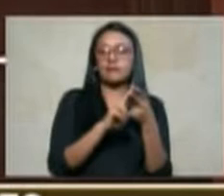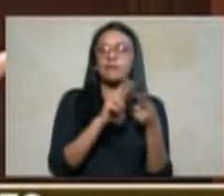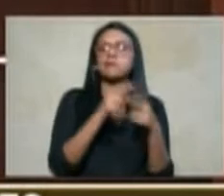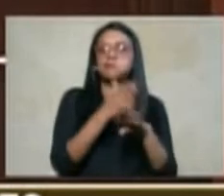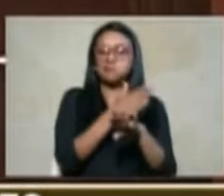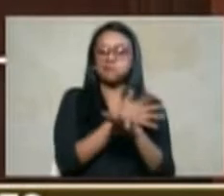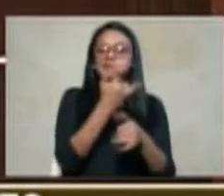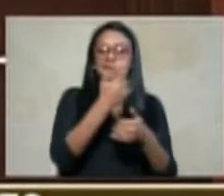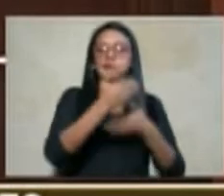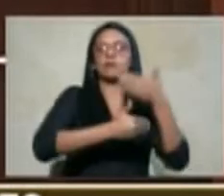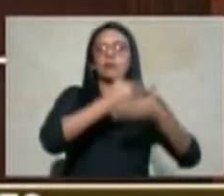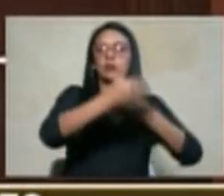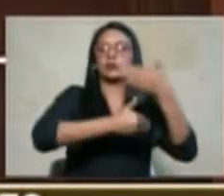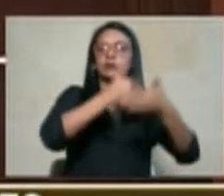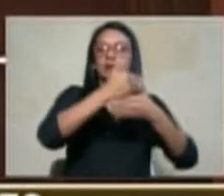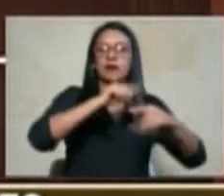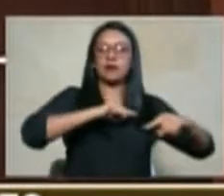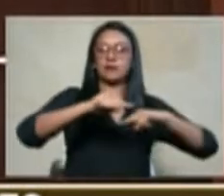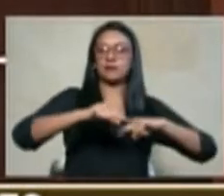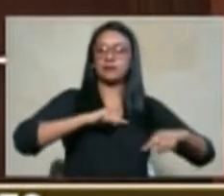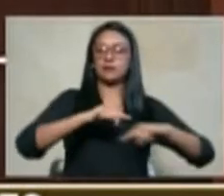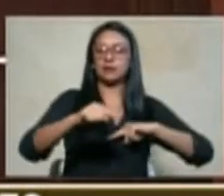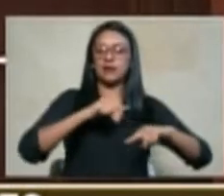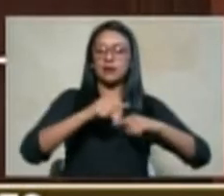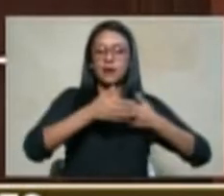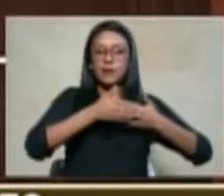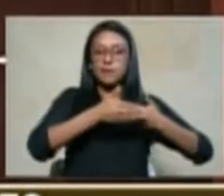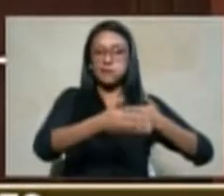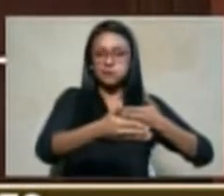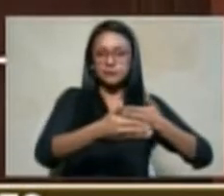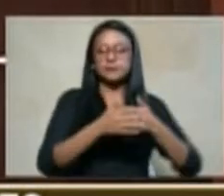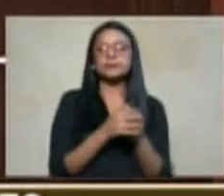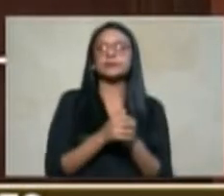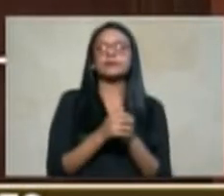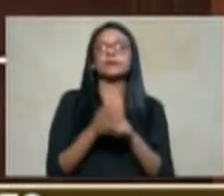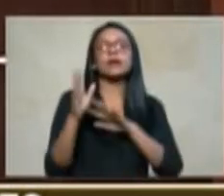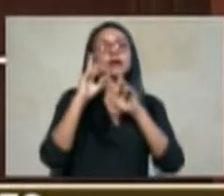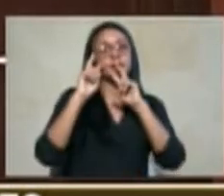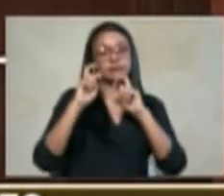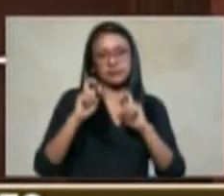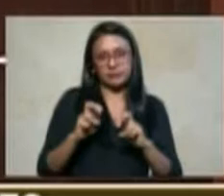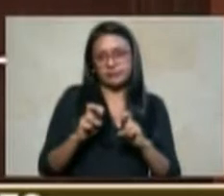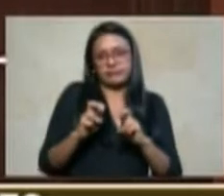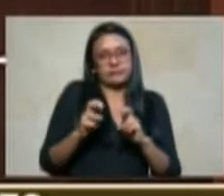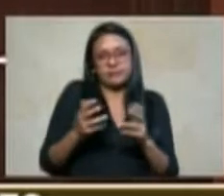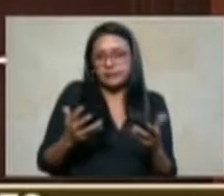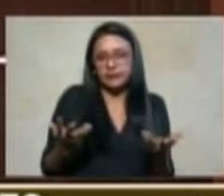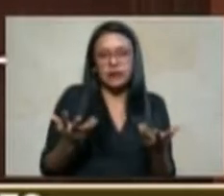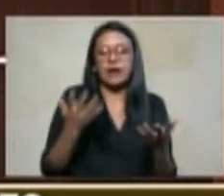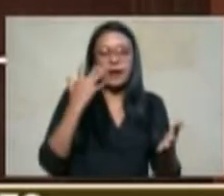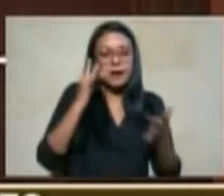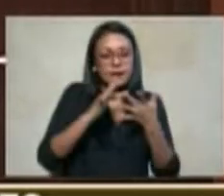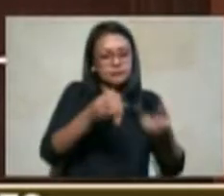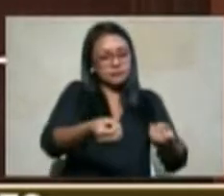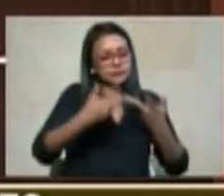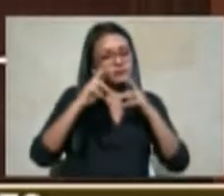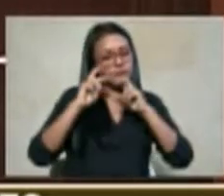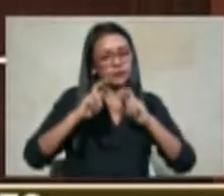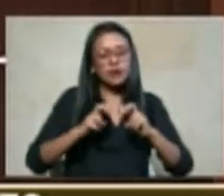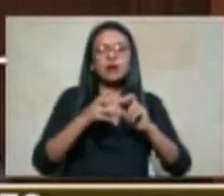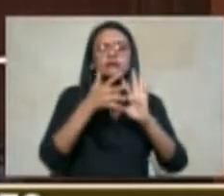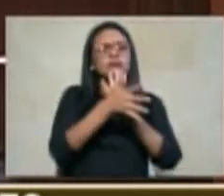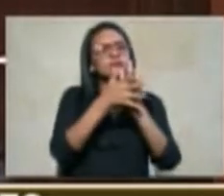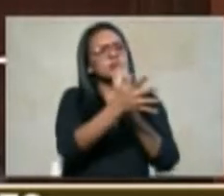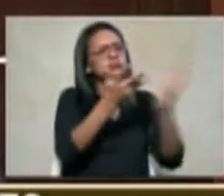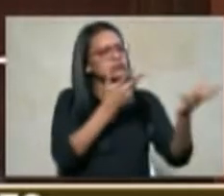administrativo en curso una investigación por supuesto que se nutre no solamente de averiguaciones que hace la unidad de restitución